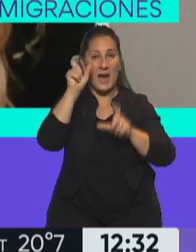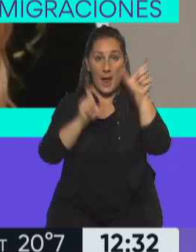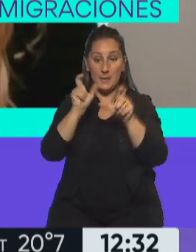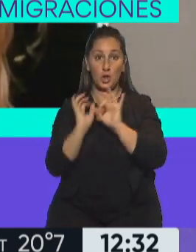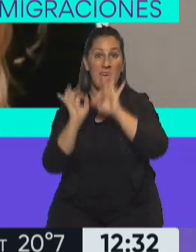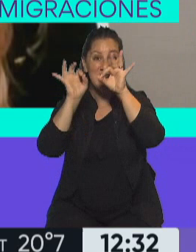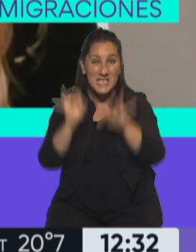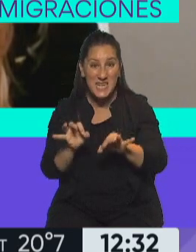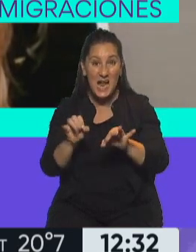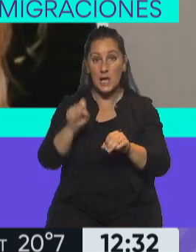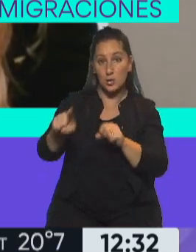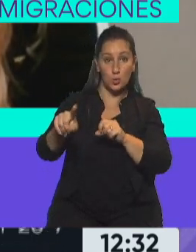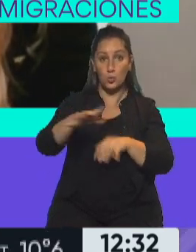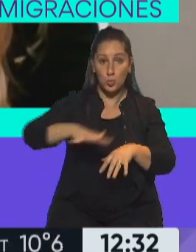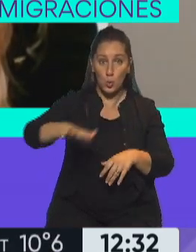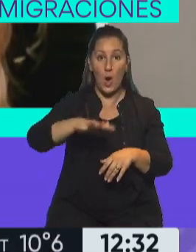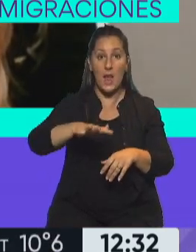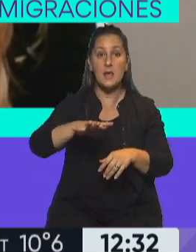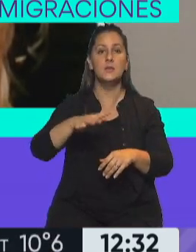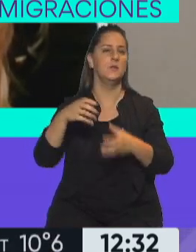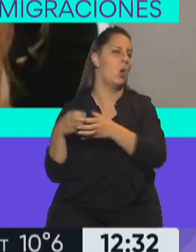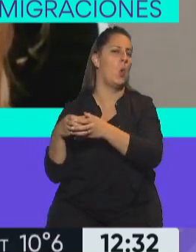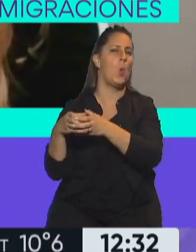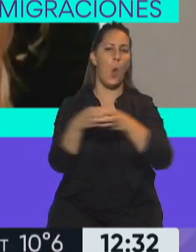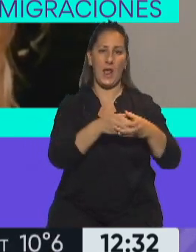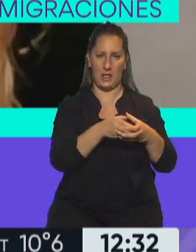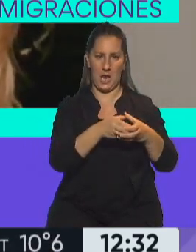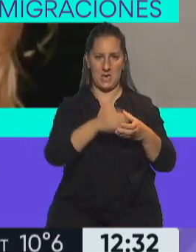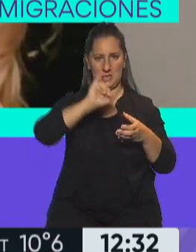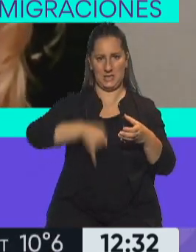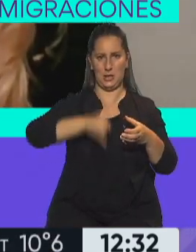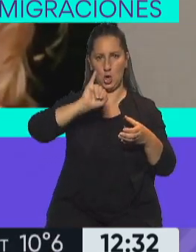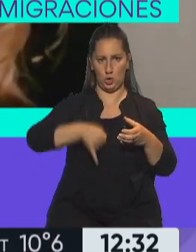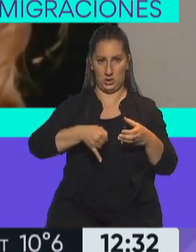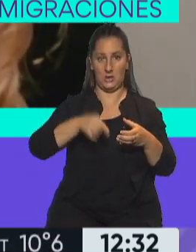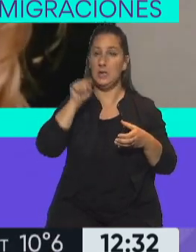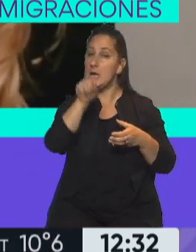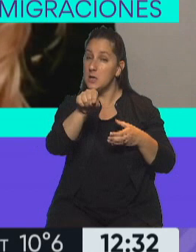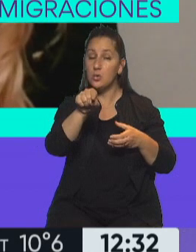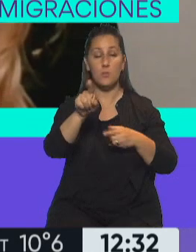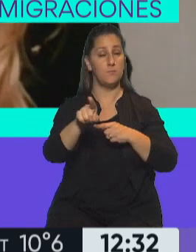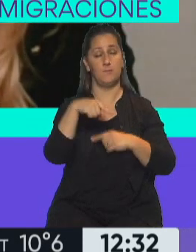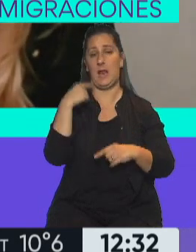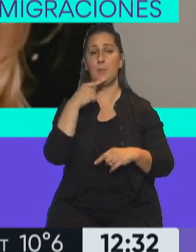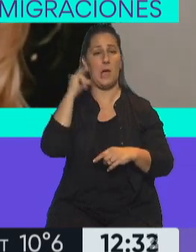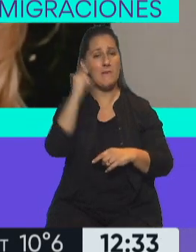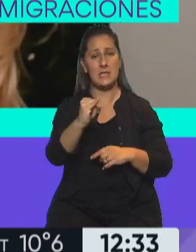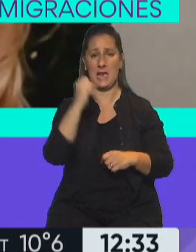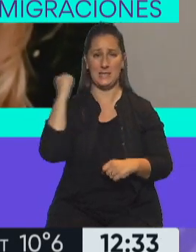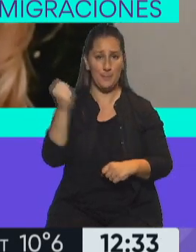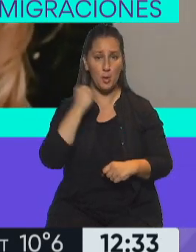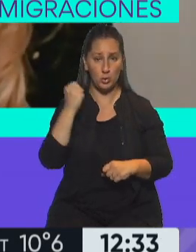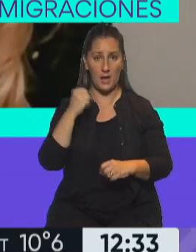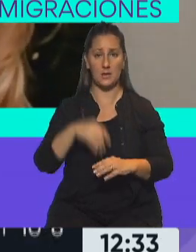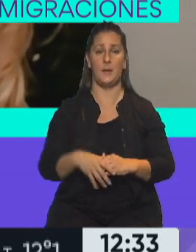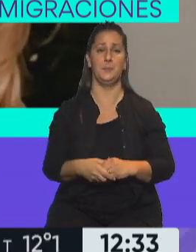que llegan a su jurisdicción tienen que hacer la cuarentena. Y en esto es donde nosotros queremos pararnos y remarcar que